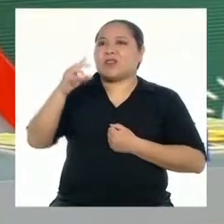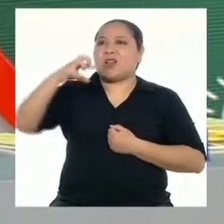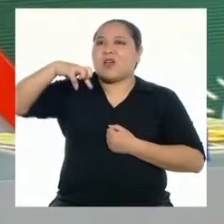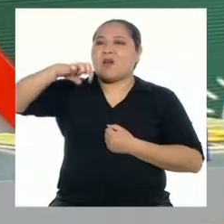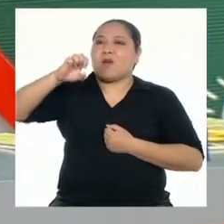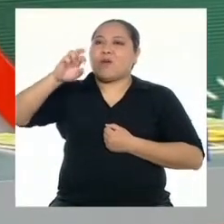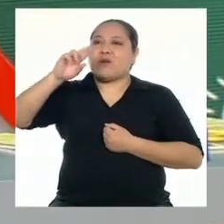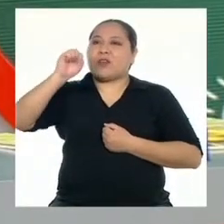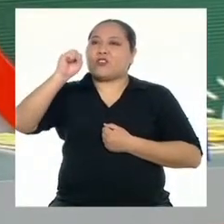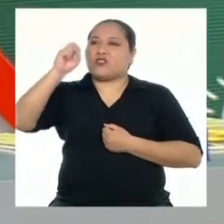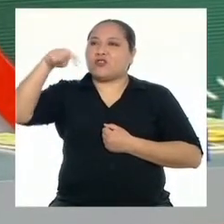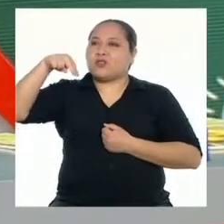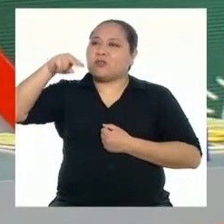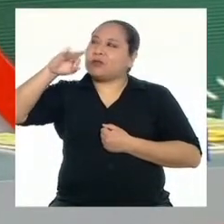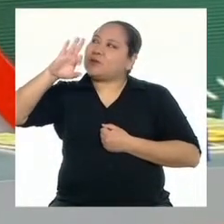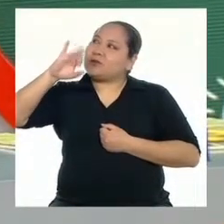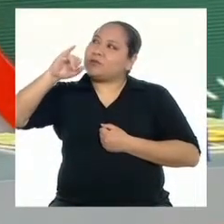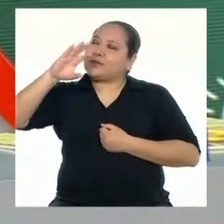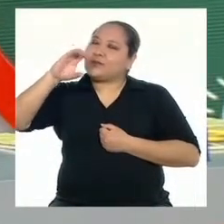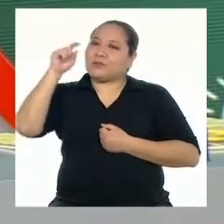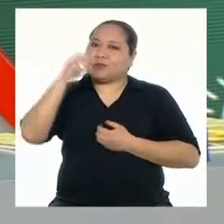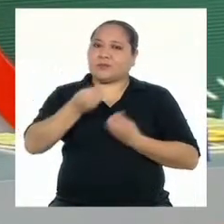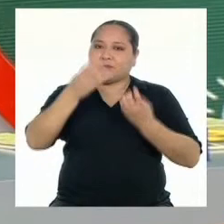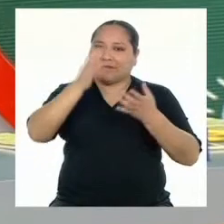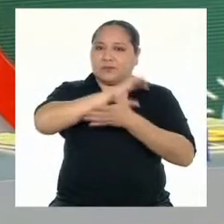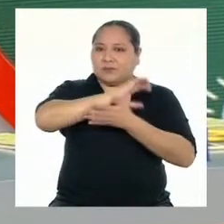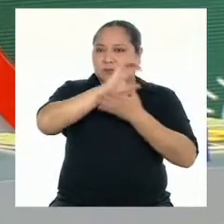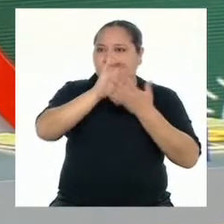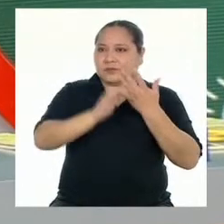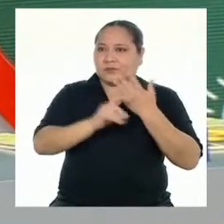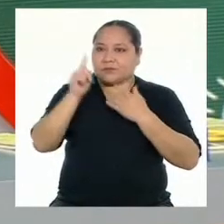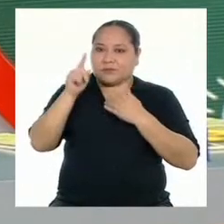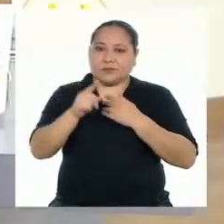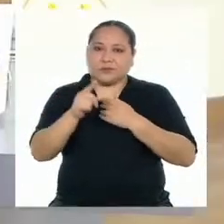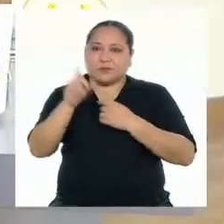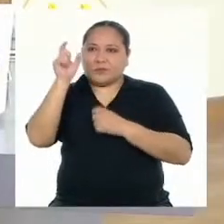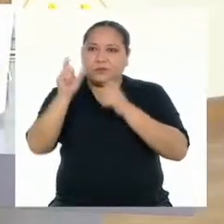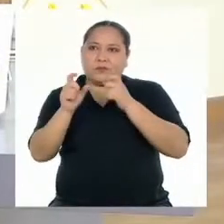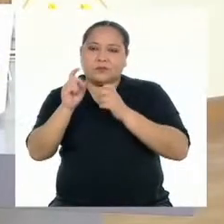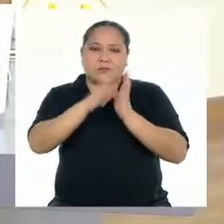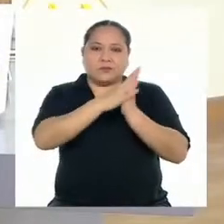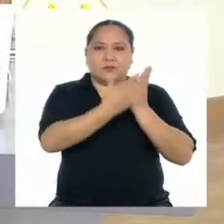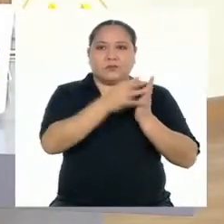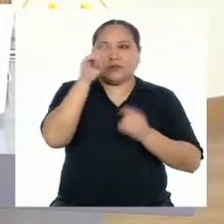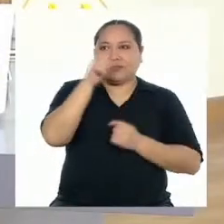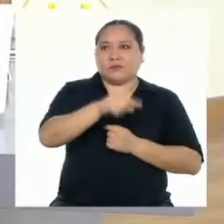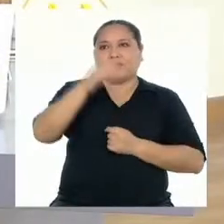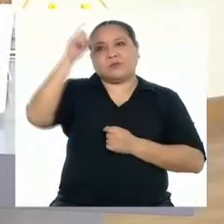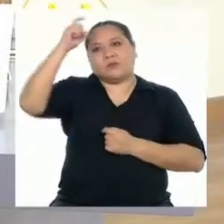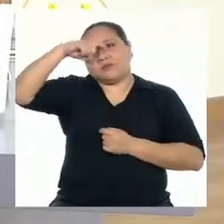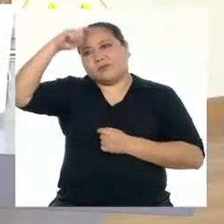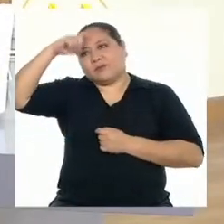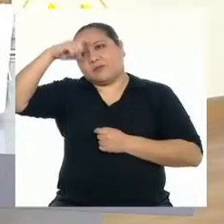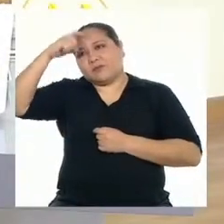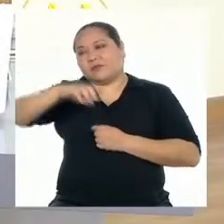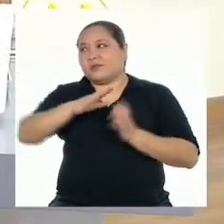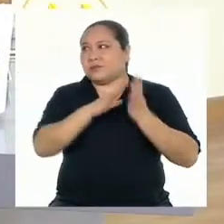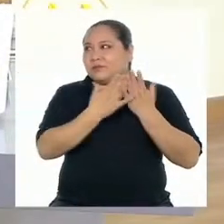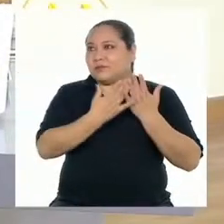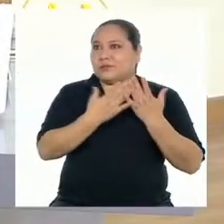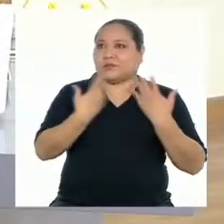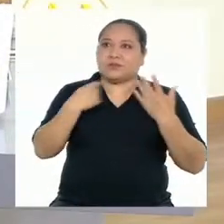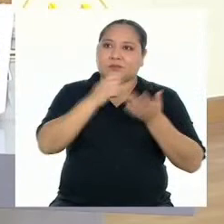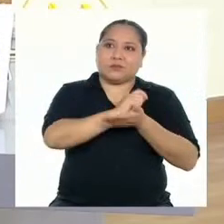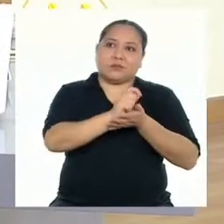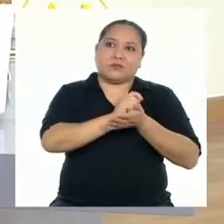personificación, ya que se está atribuyendo cualidades humanas a un libro. Al decir que es sabio, el libro podría ser